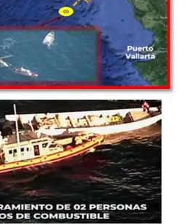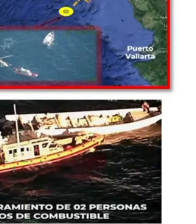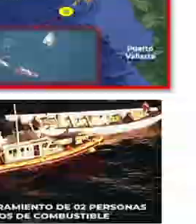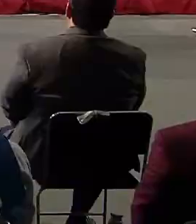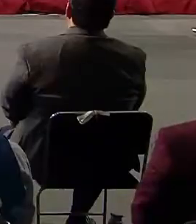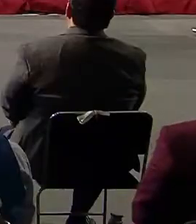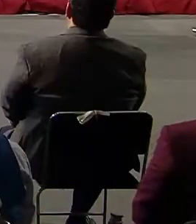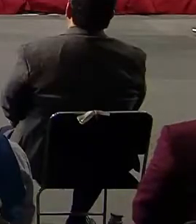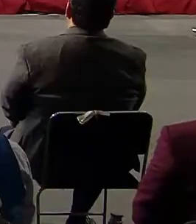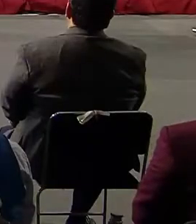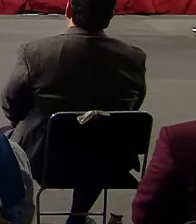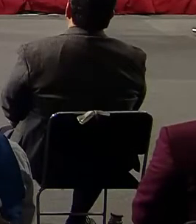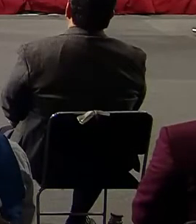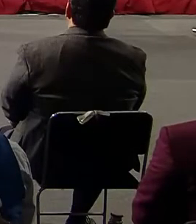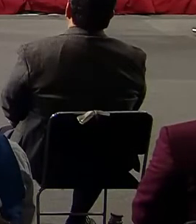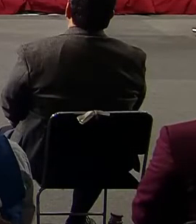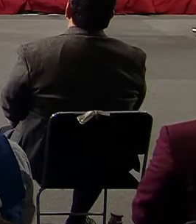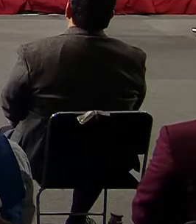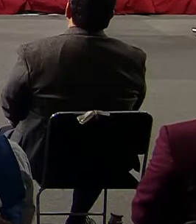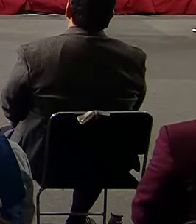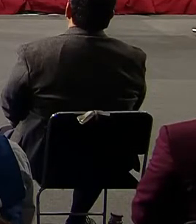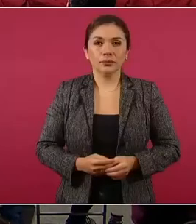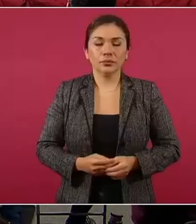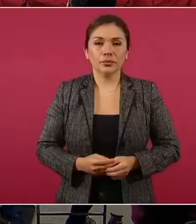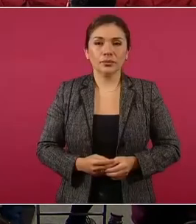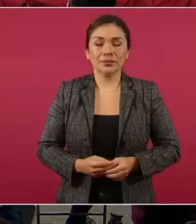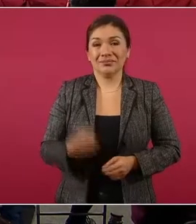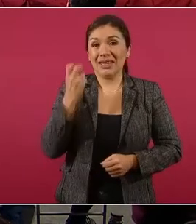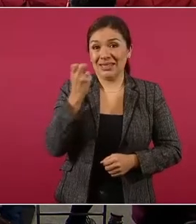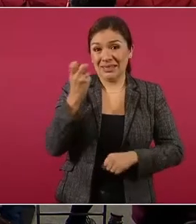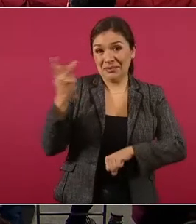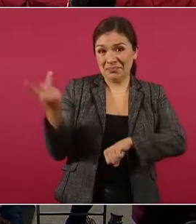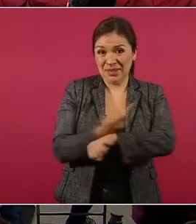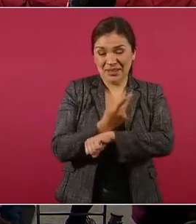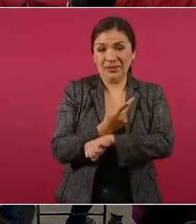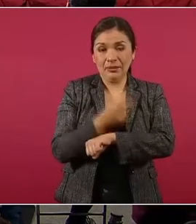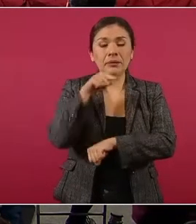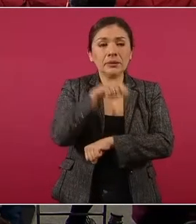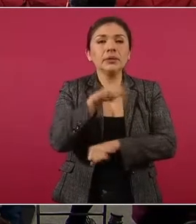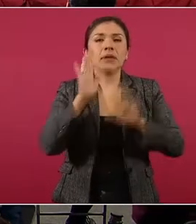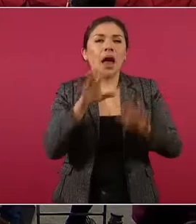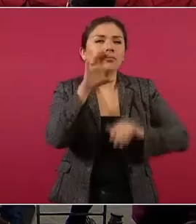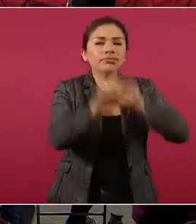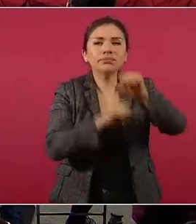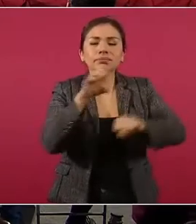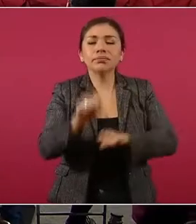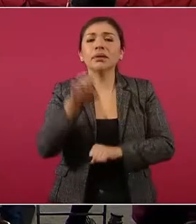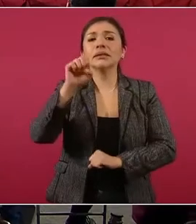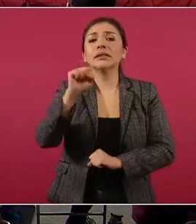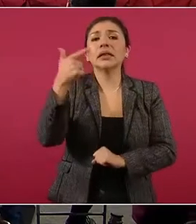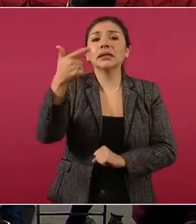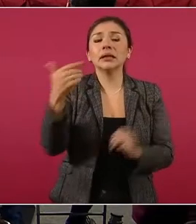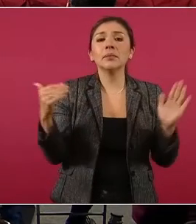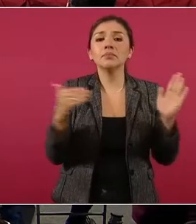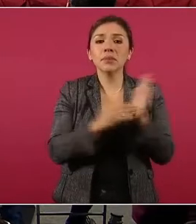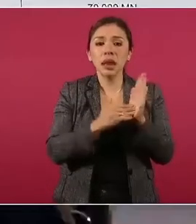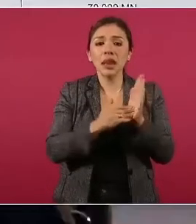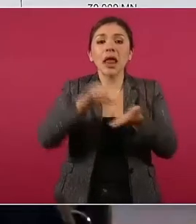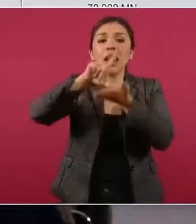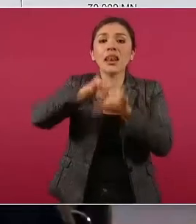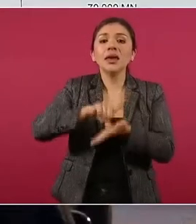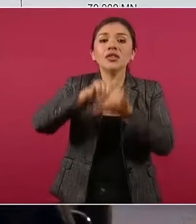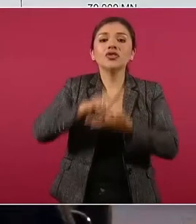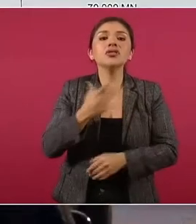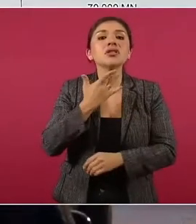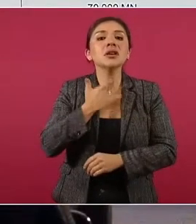esta operación se han asegurado 67 mil litros de